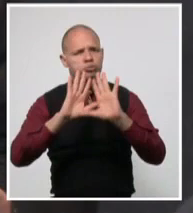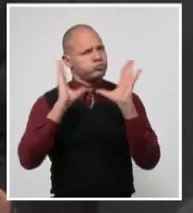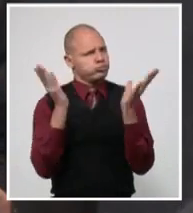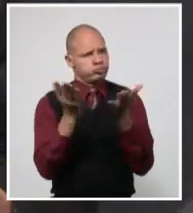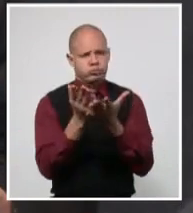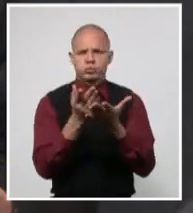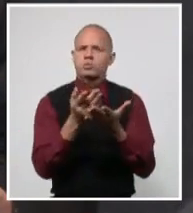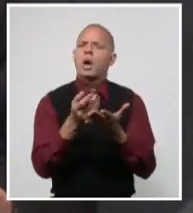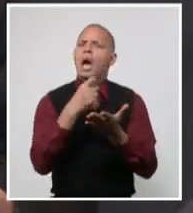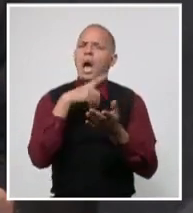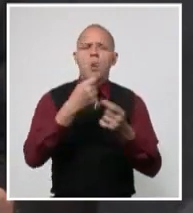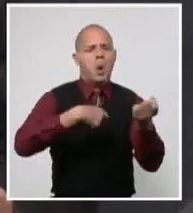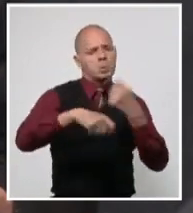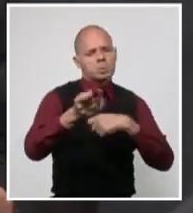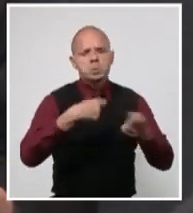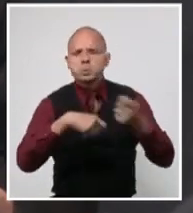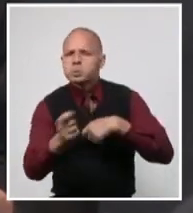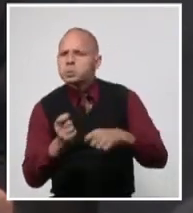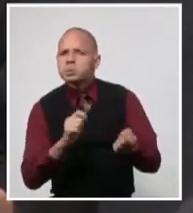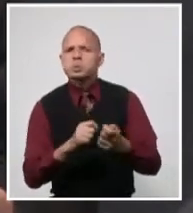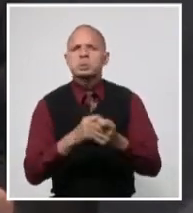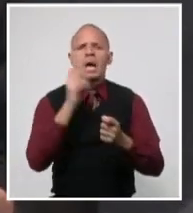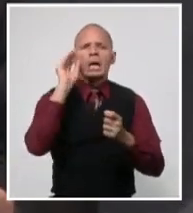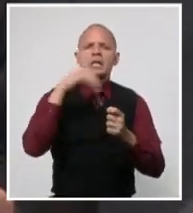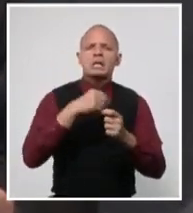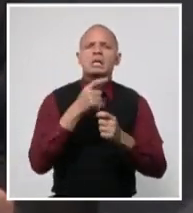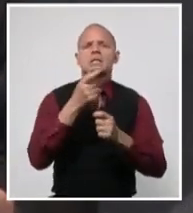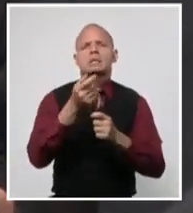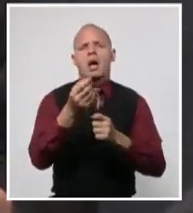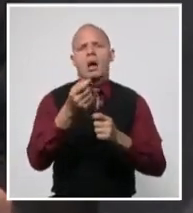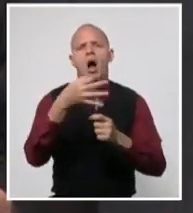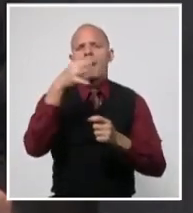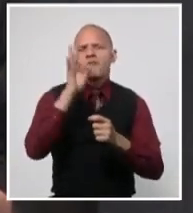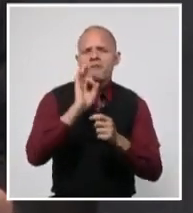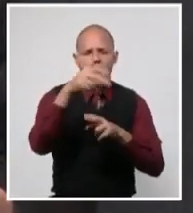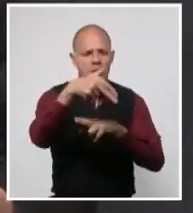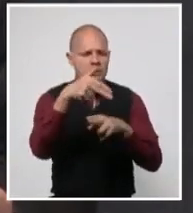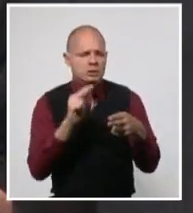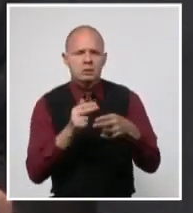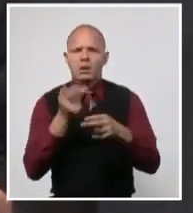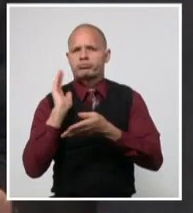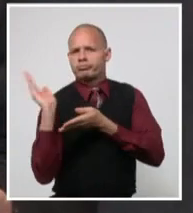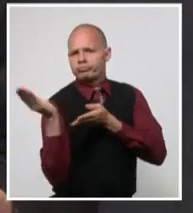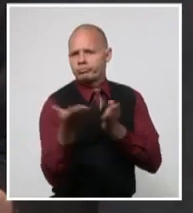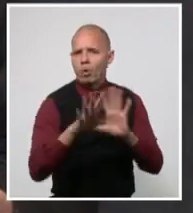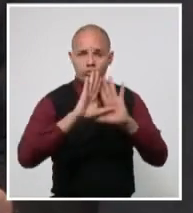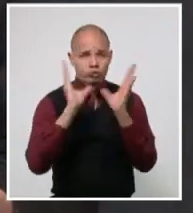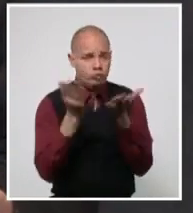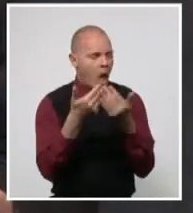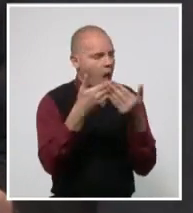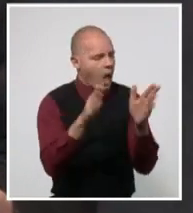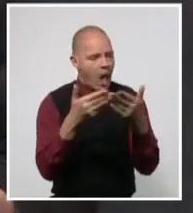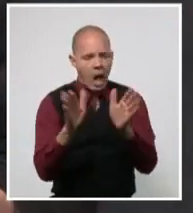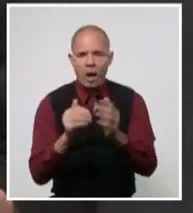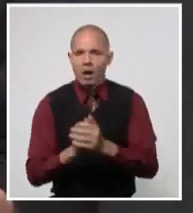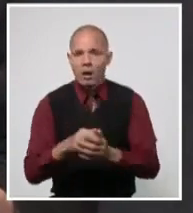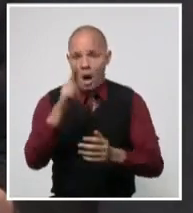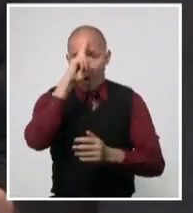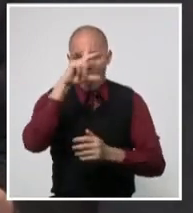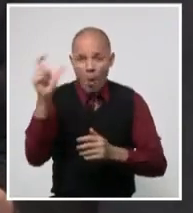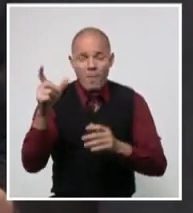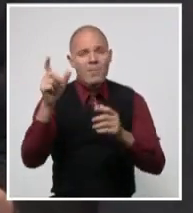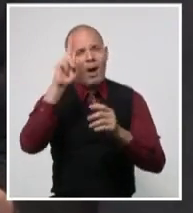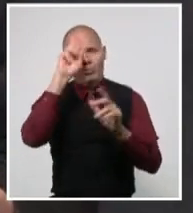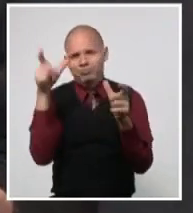apertura de todos los establecimientos gastronómicos y comerciales, la atención hospitalaria y